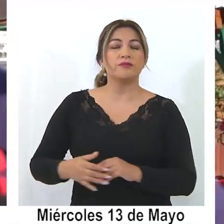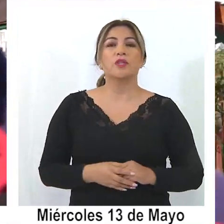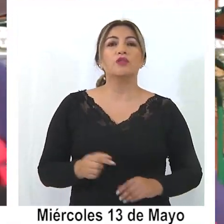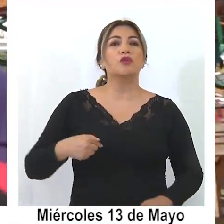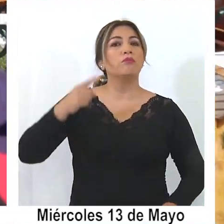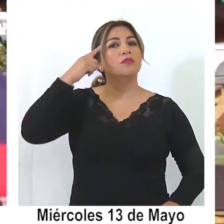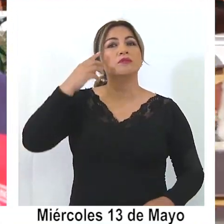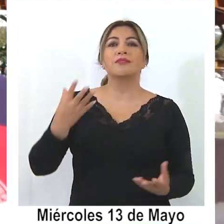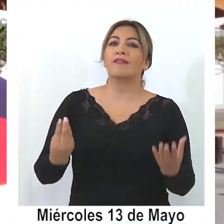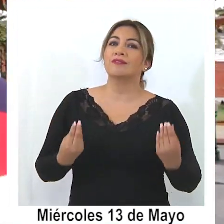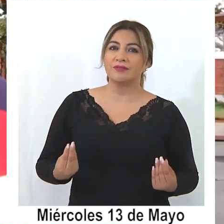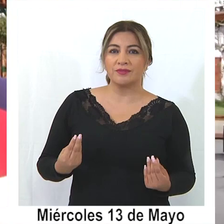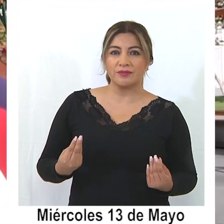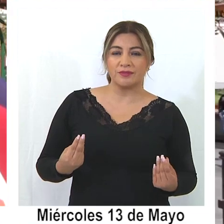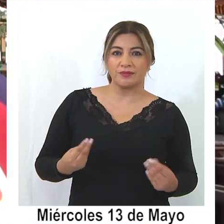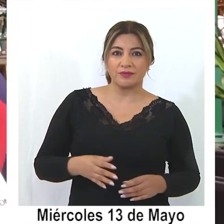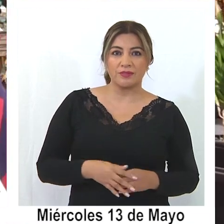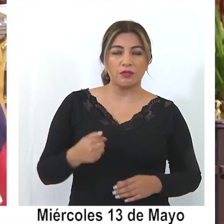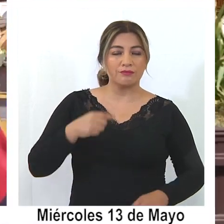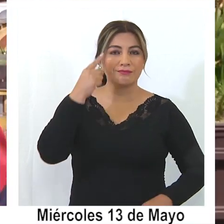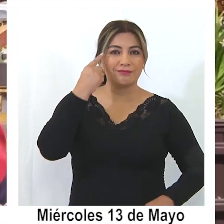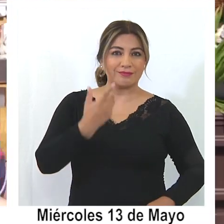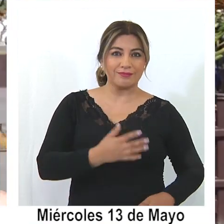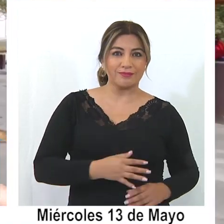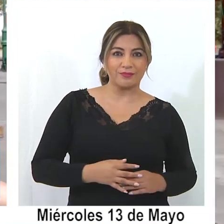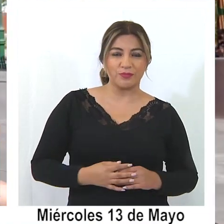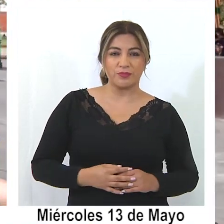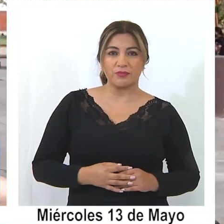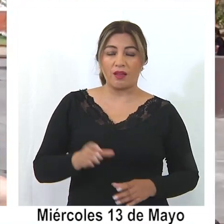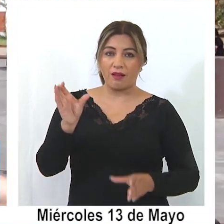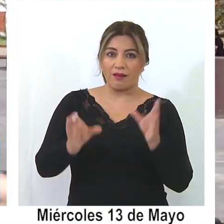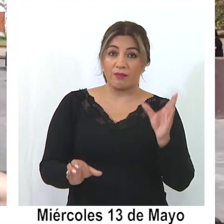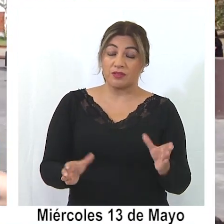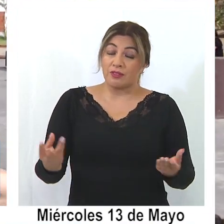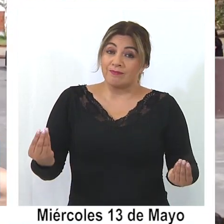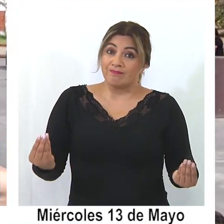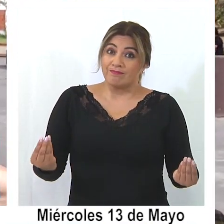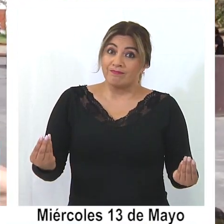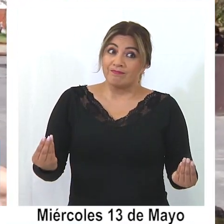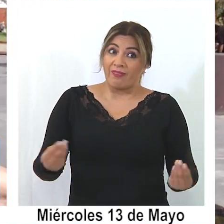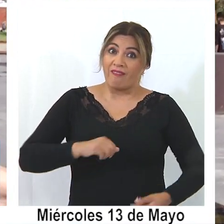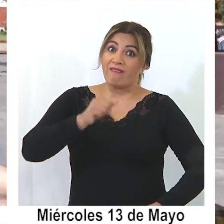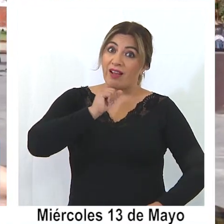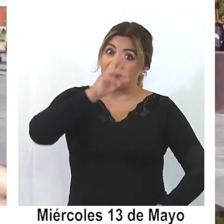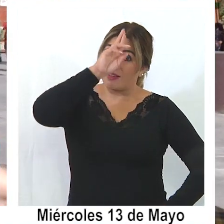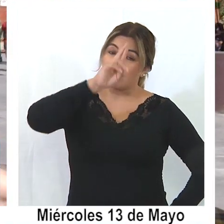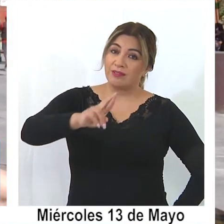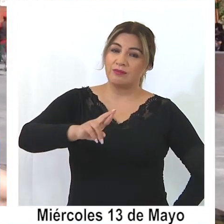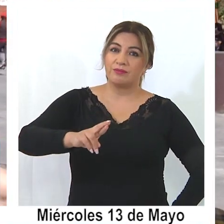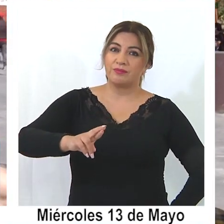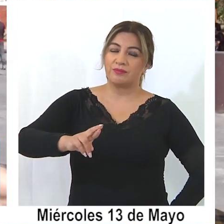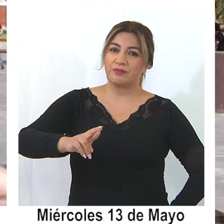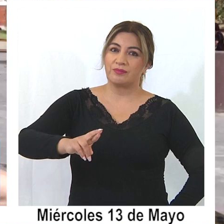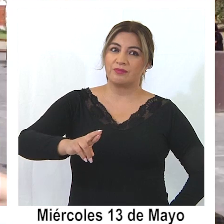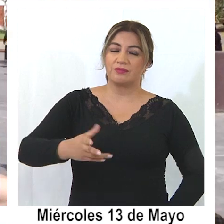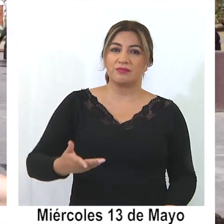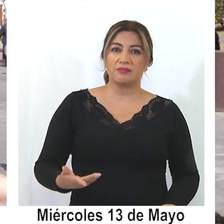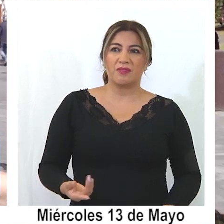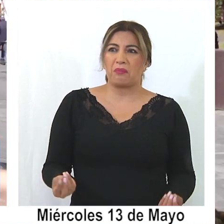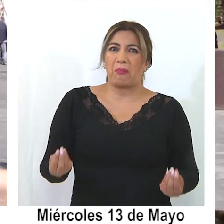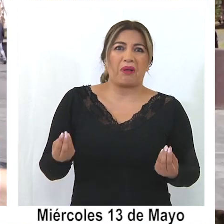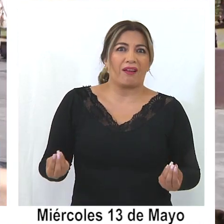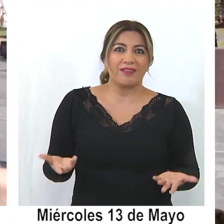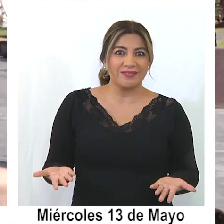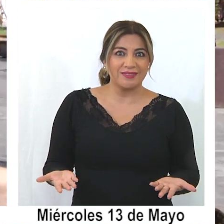la medida excelente. Pienso que las personas, lamentablemente, no han respetado, han sido bastante irresponsables. Yo no sé cuál es el